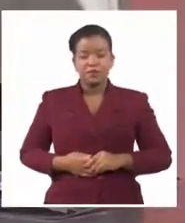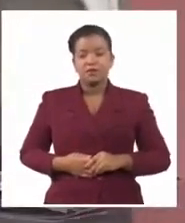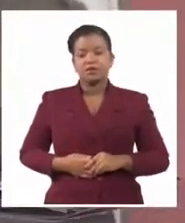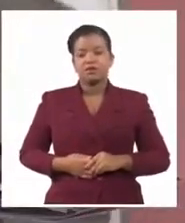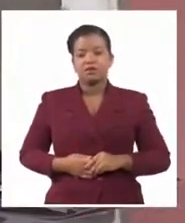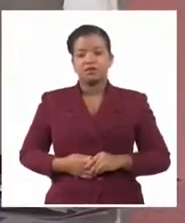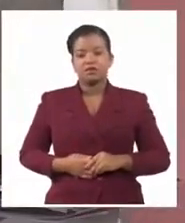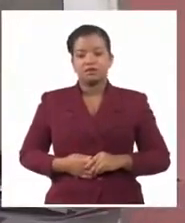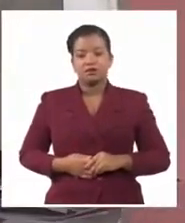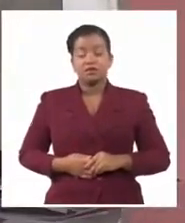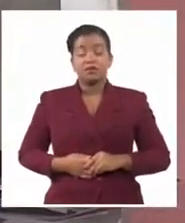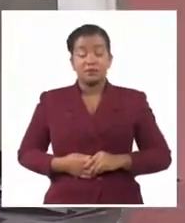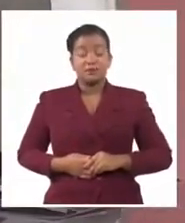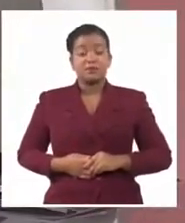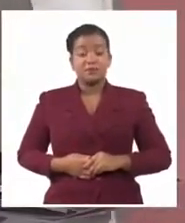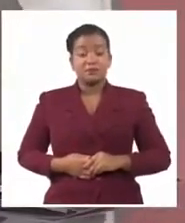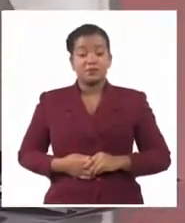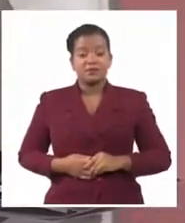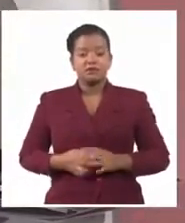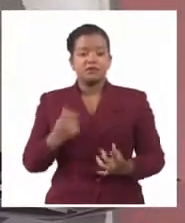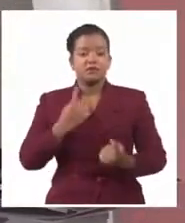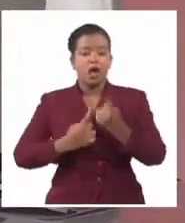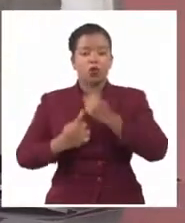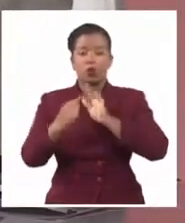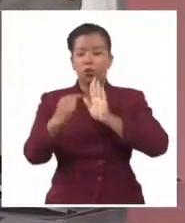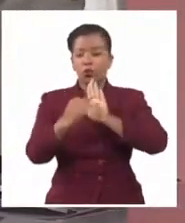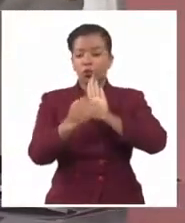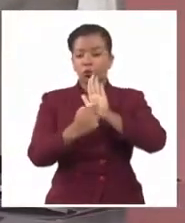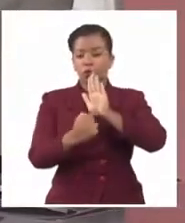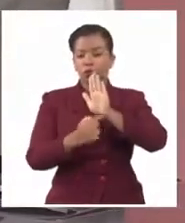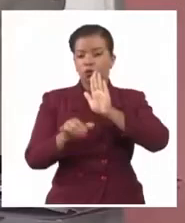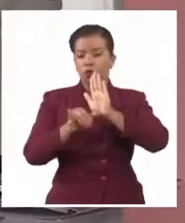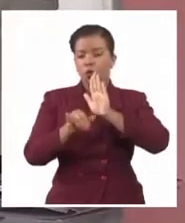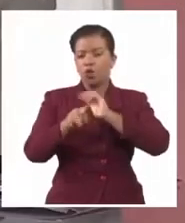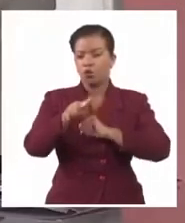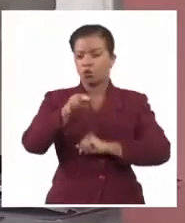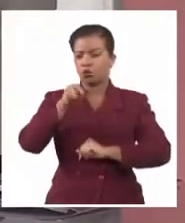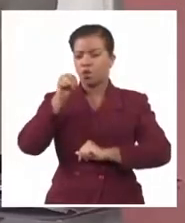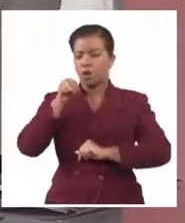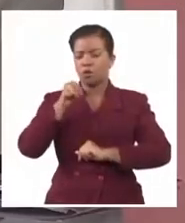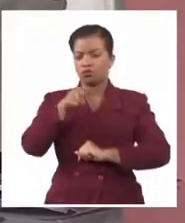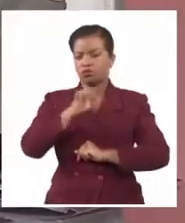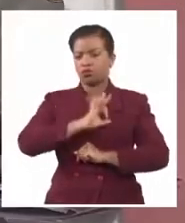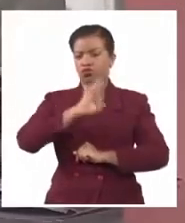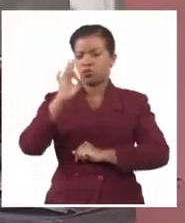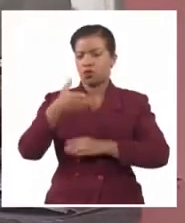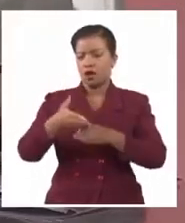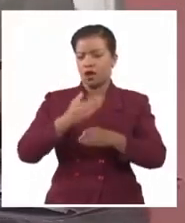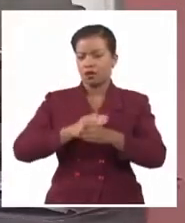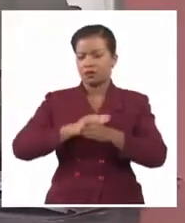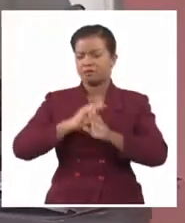elementos que le llamamos novedosos de esta nueva resolución. Primero,